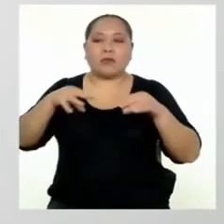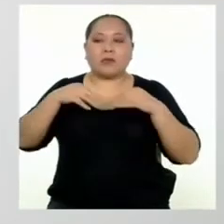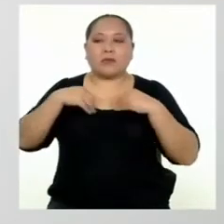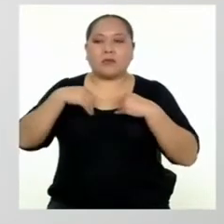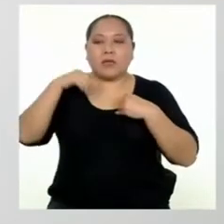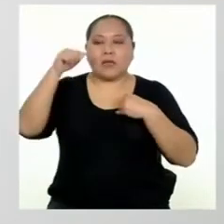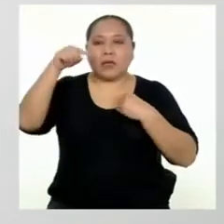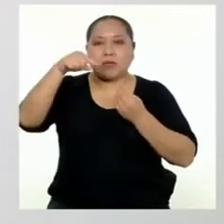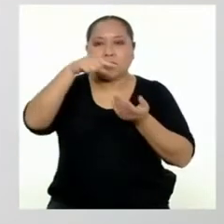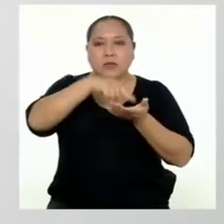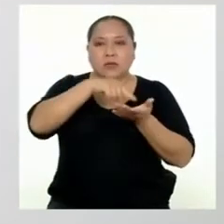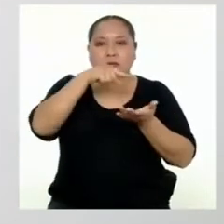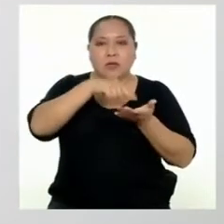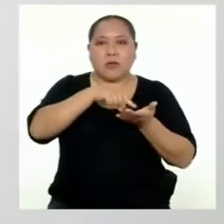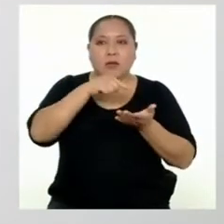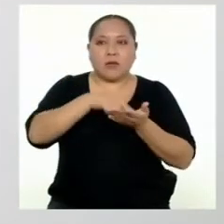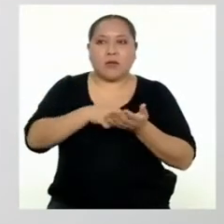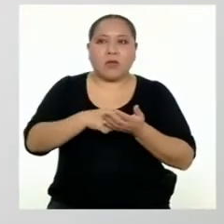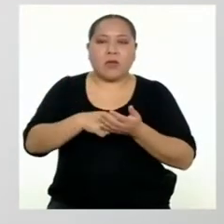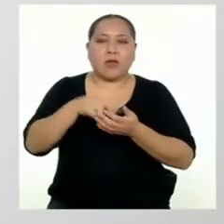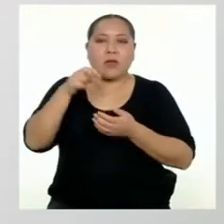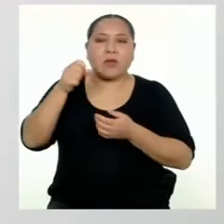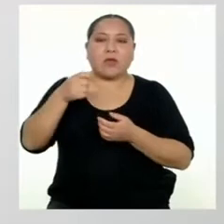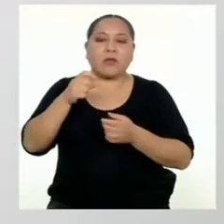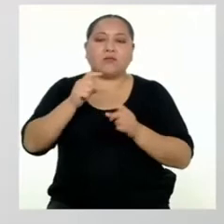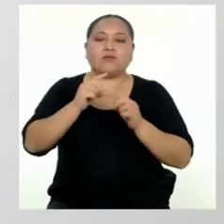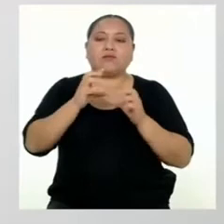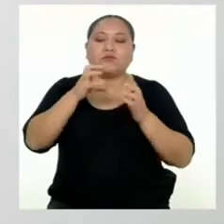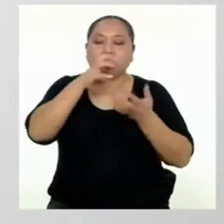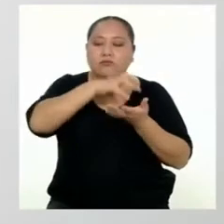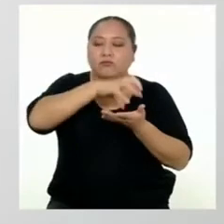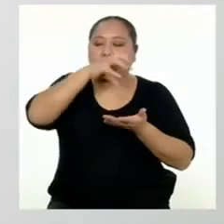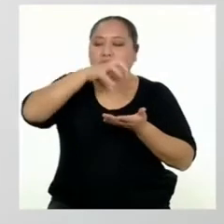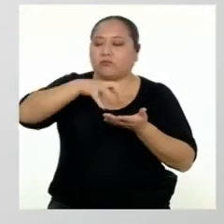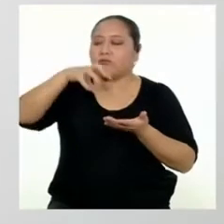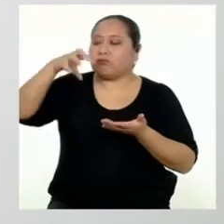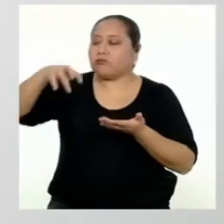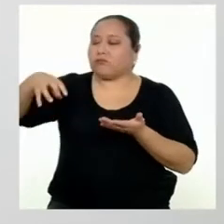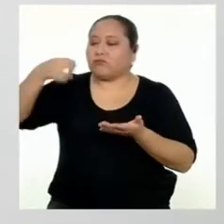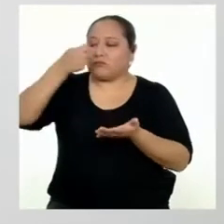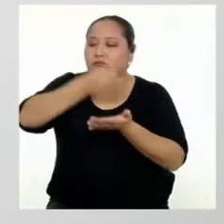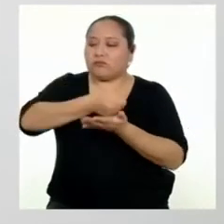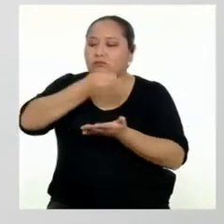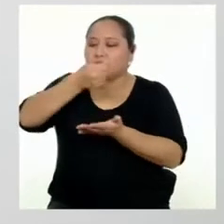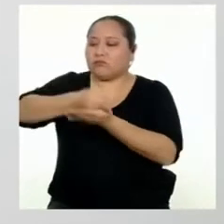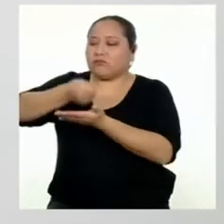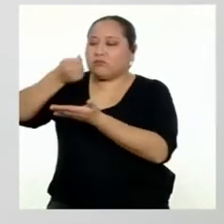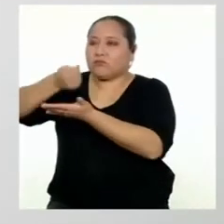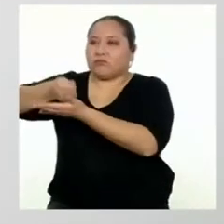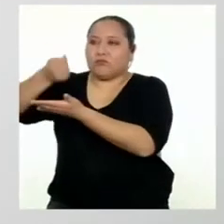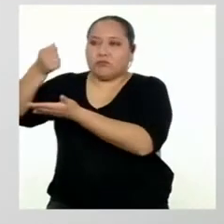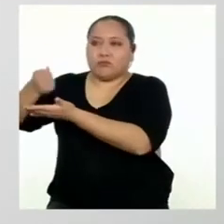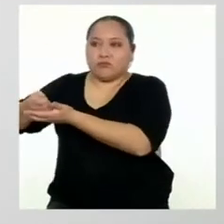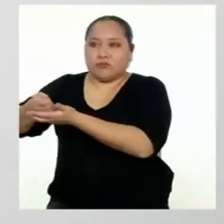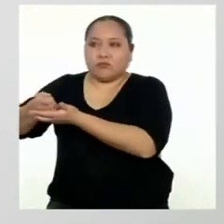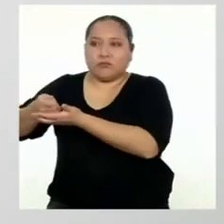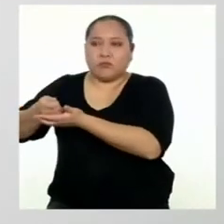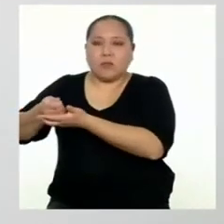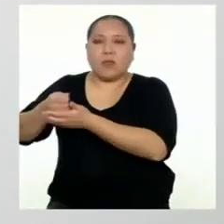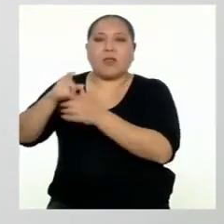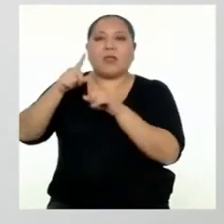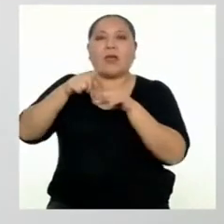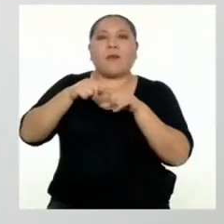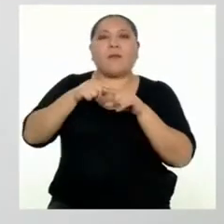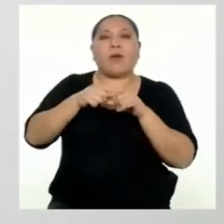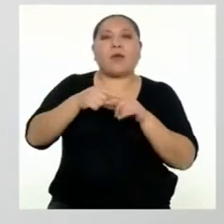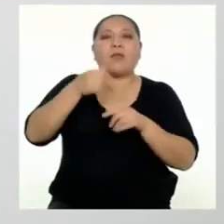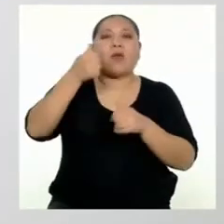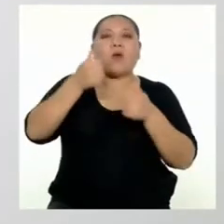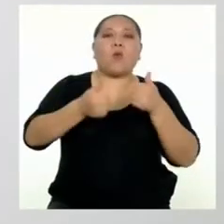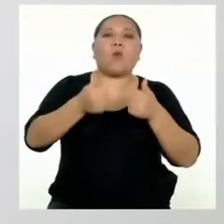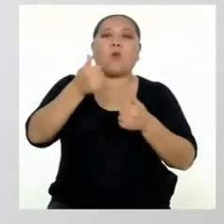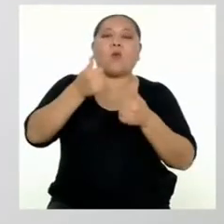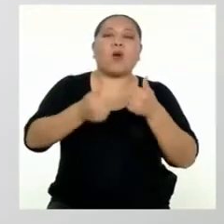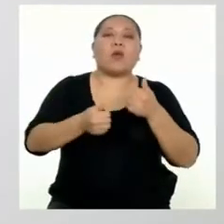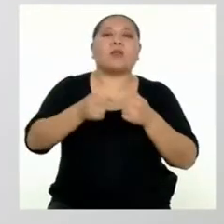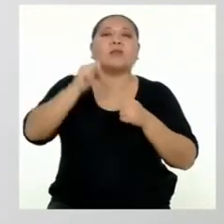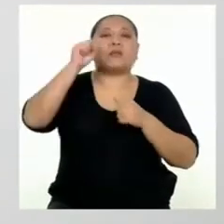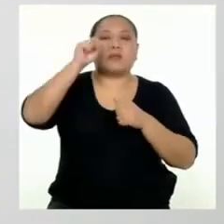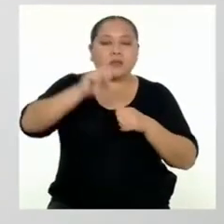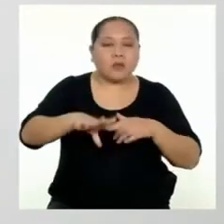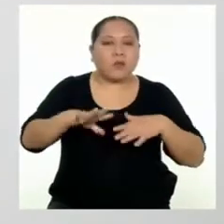esa deuda, el número de cuotas y montos a pagar deben estar en función a sus